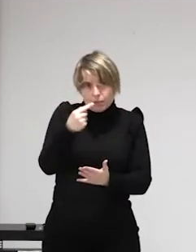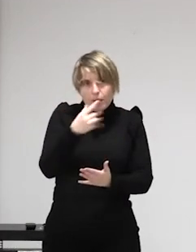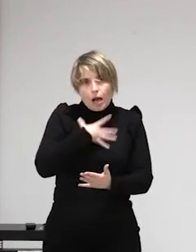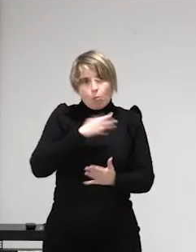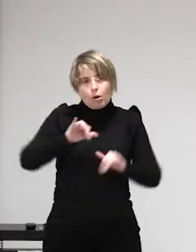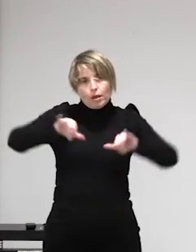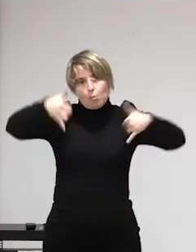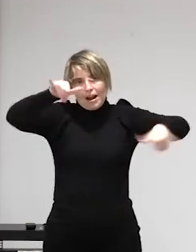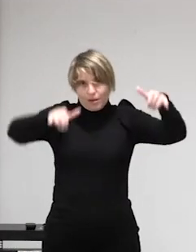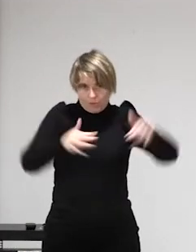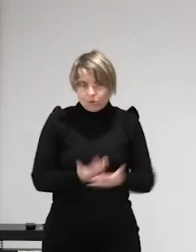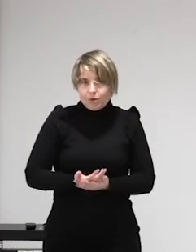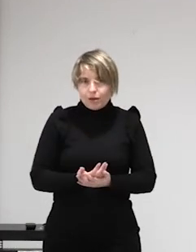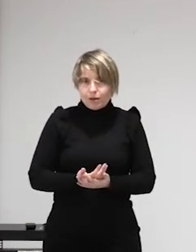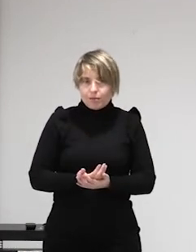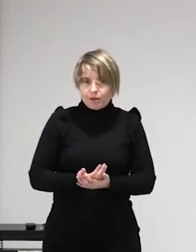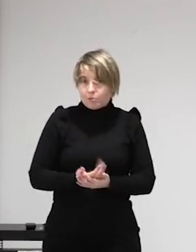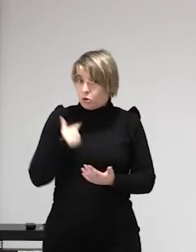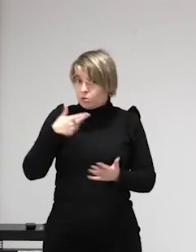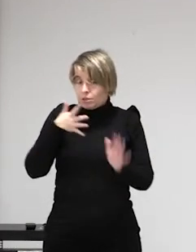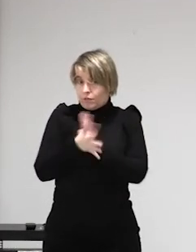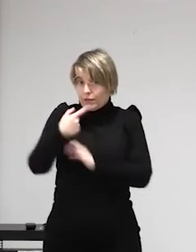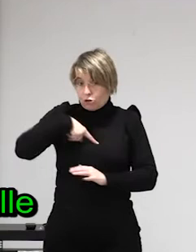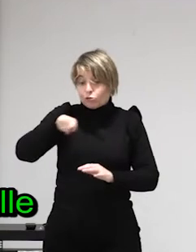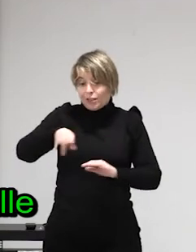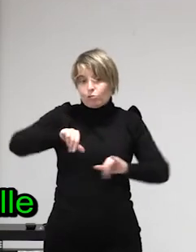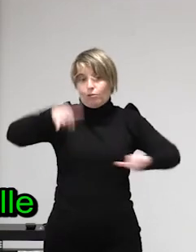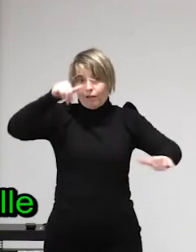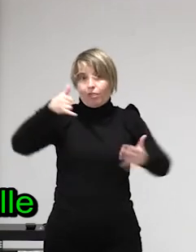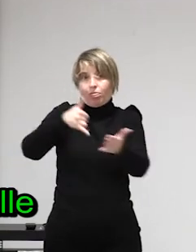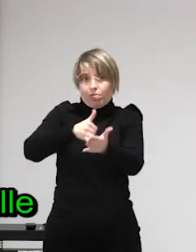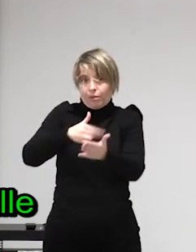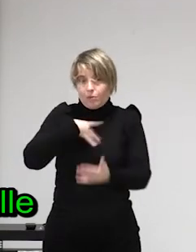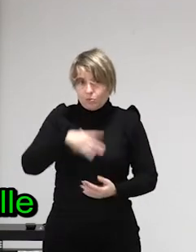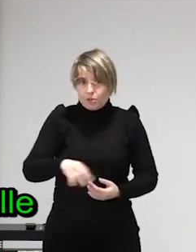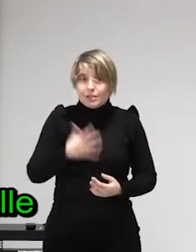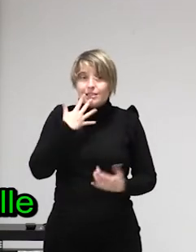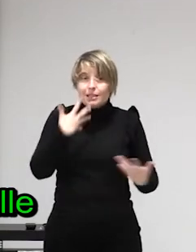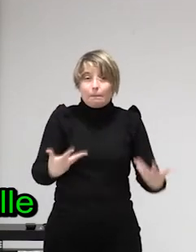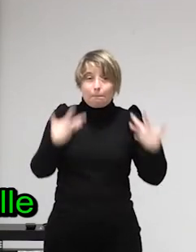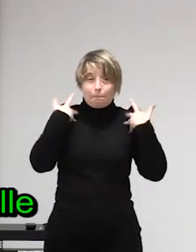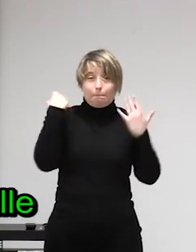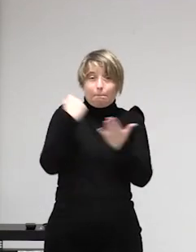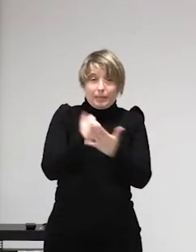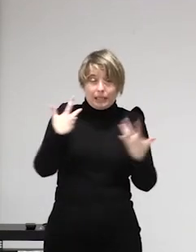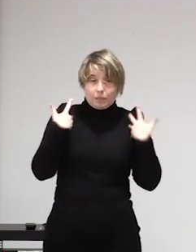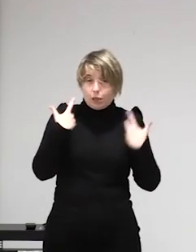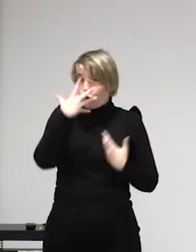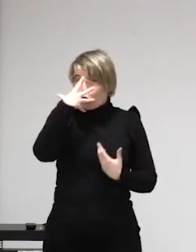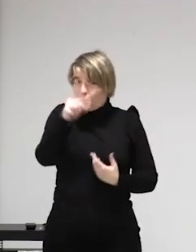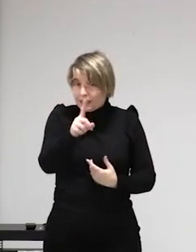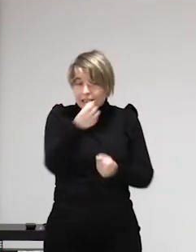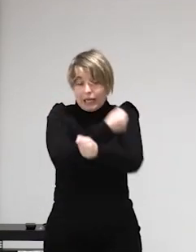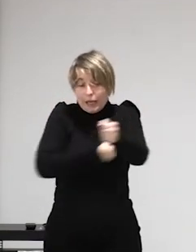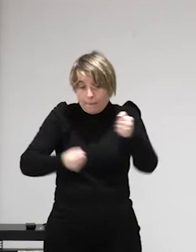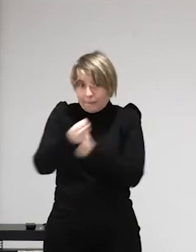Asociación por la Reinserción de la Mujer Prostituida APRAM saca a las mujeres de la calle para ponerlas a coser esto